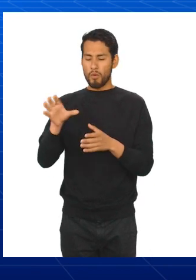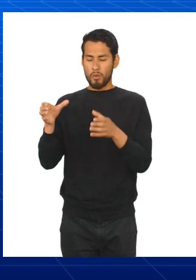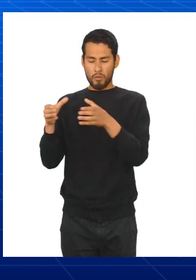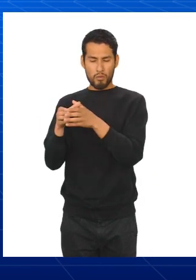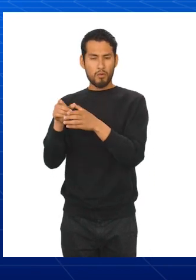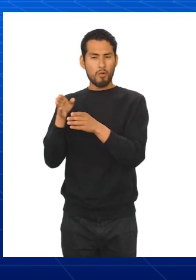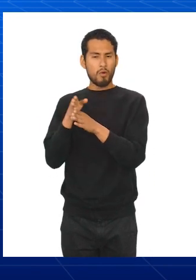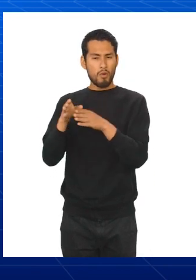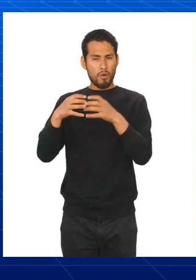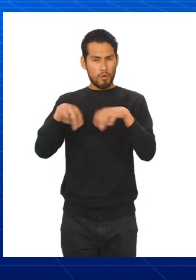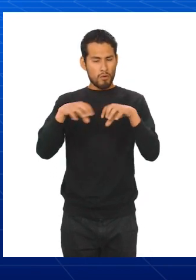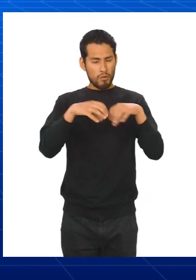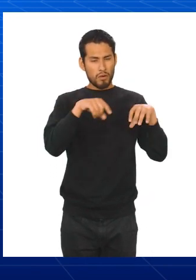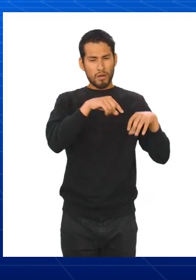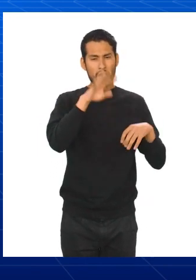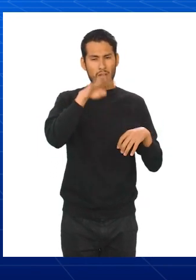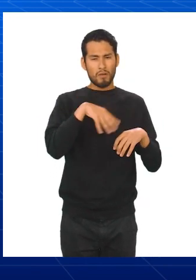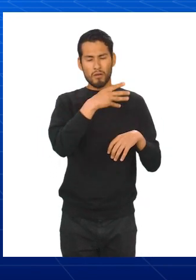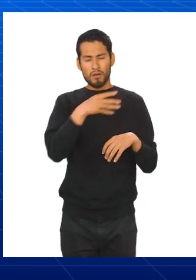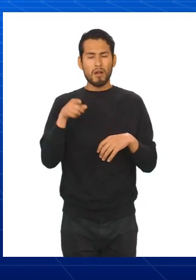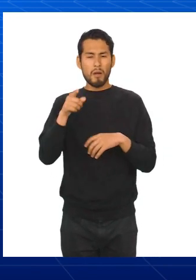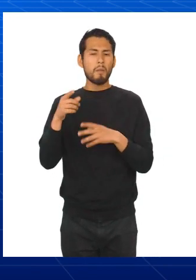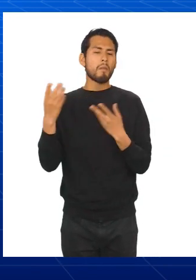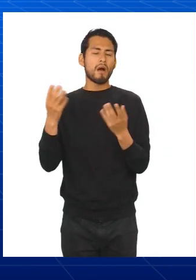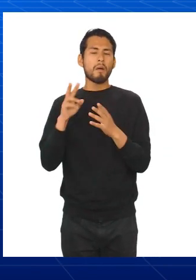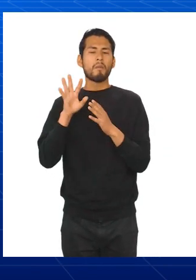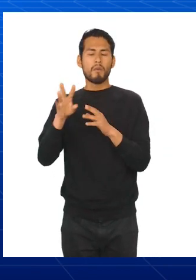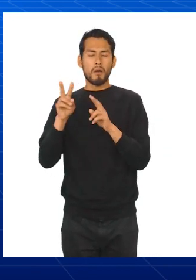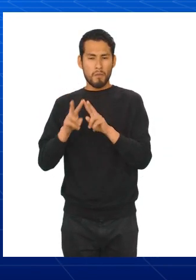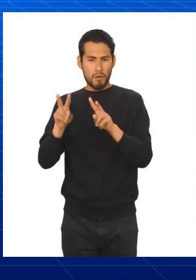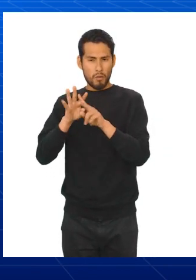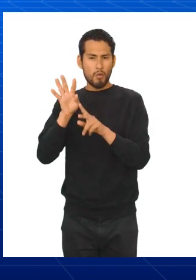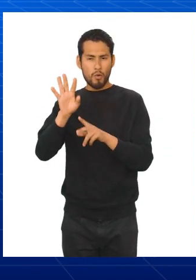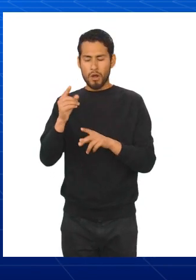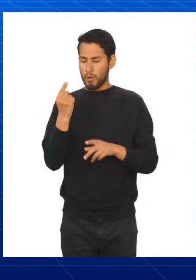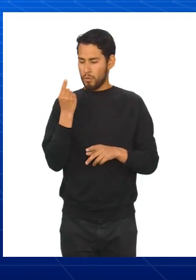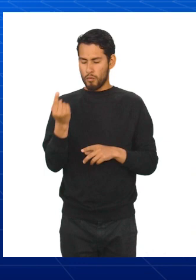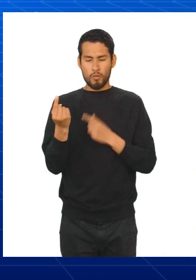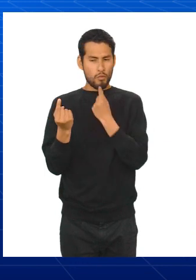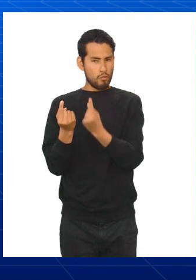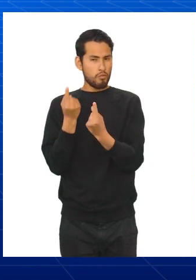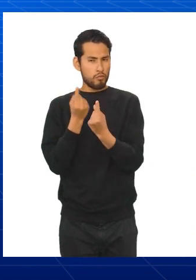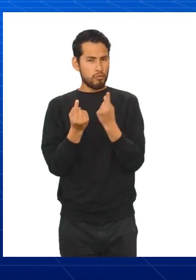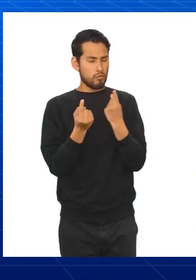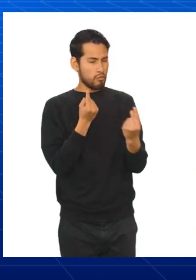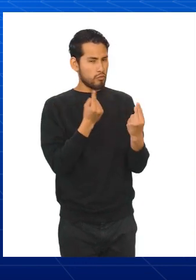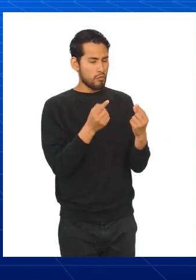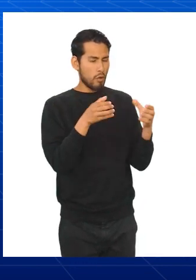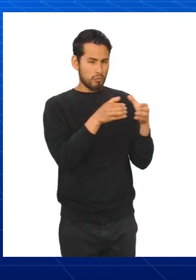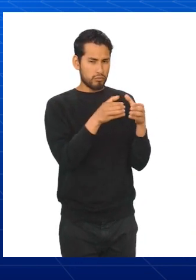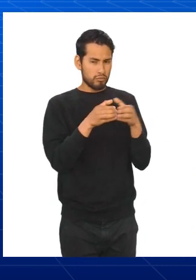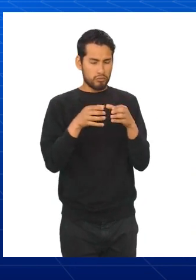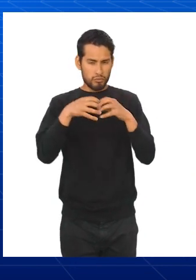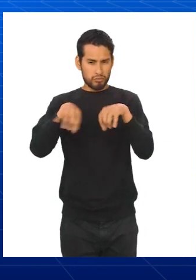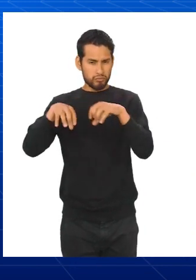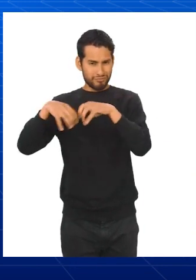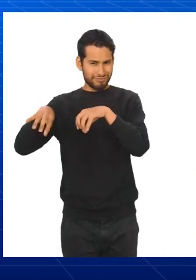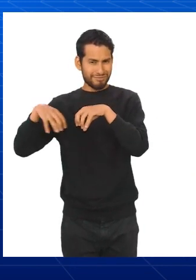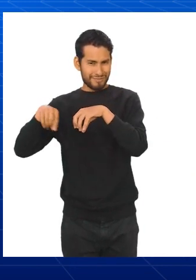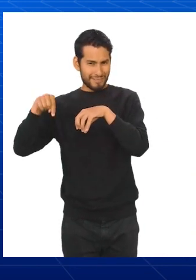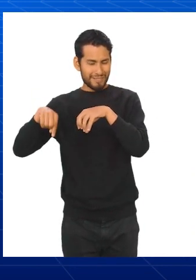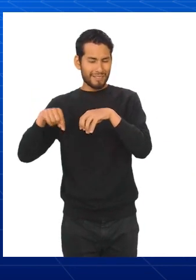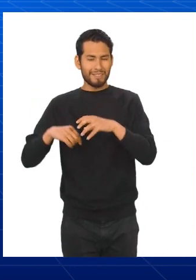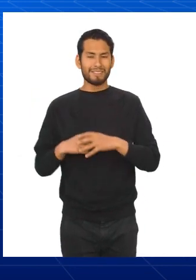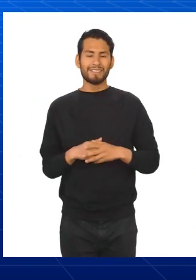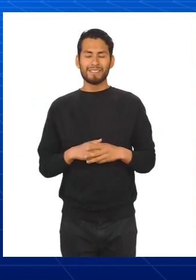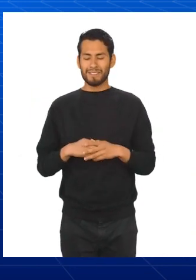presentada en su forma de aparición en una tabla de datos donde cada valor se representa de forma individual. Por lo general,